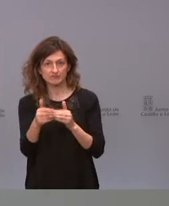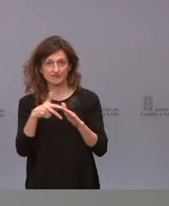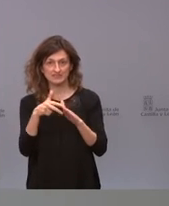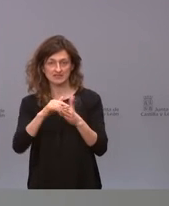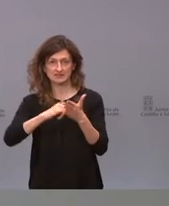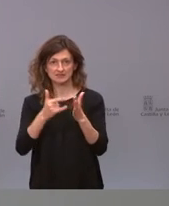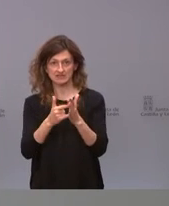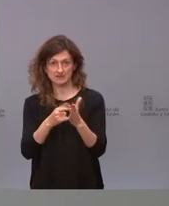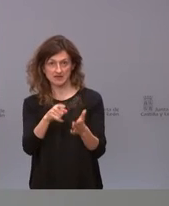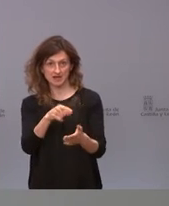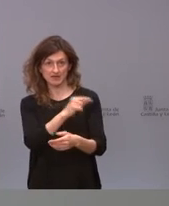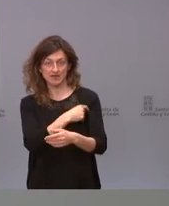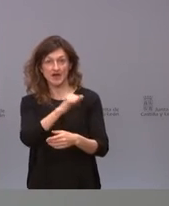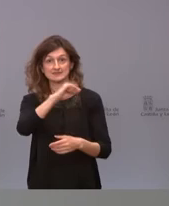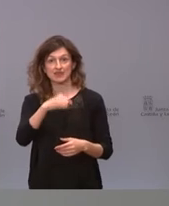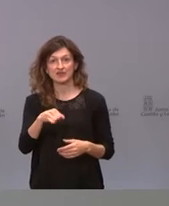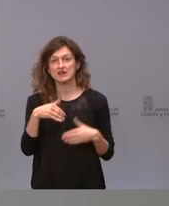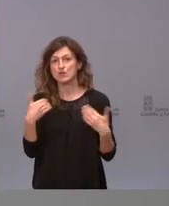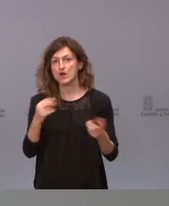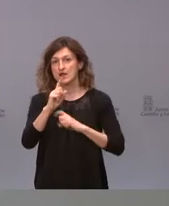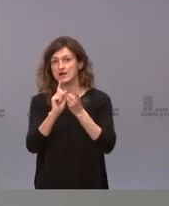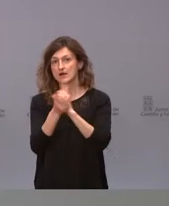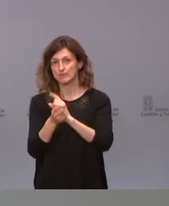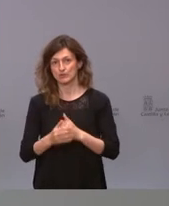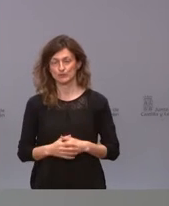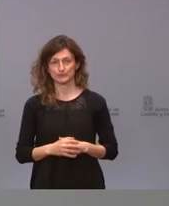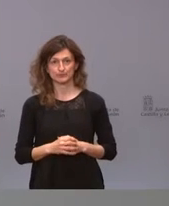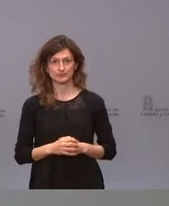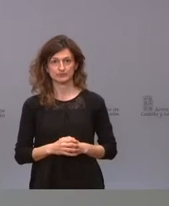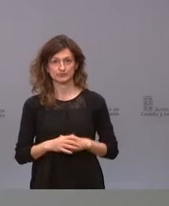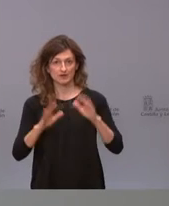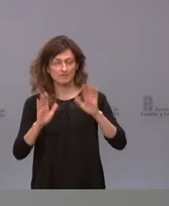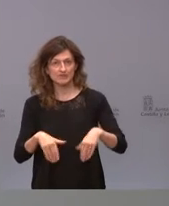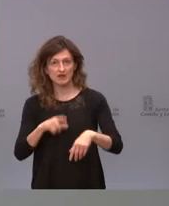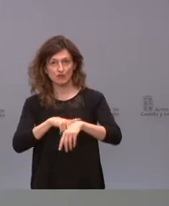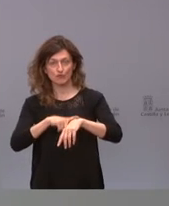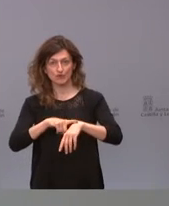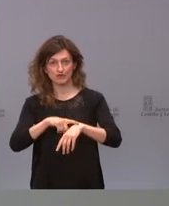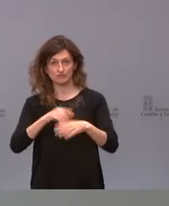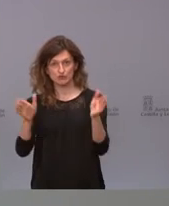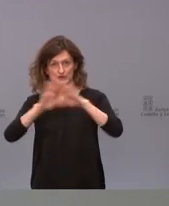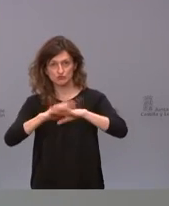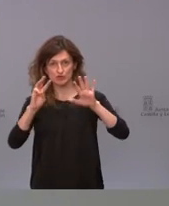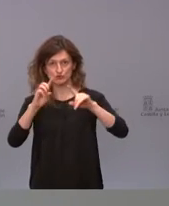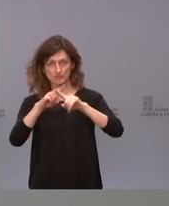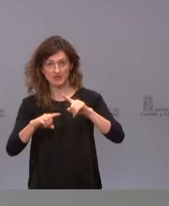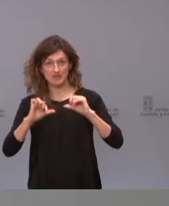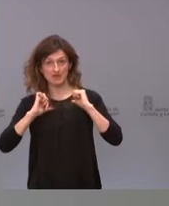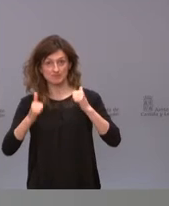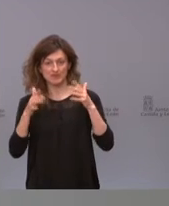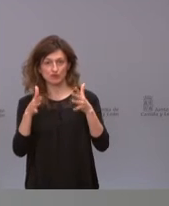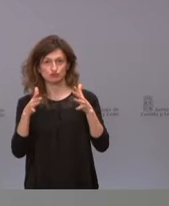de AstraZeneca y de esta vacuna. Finalmente, a las ocho y media de la noche comienza el Consejo